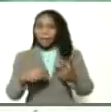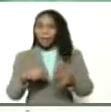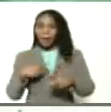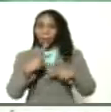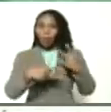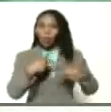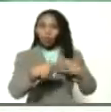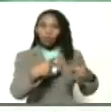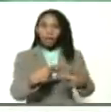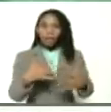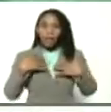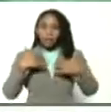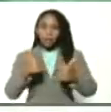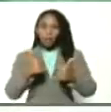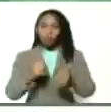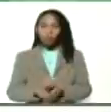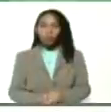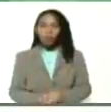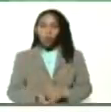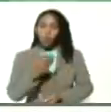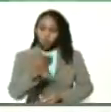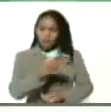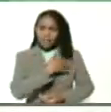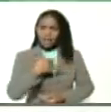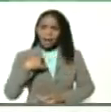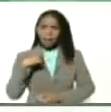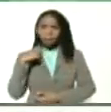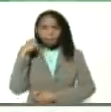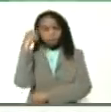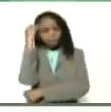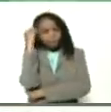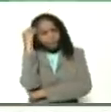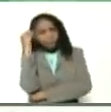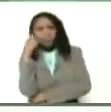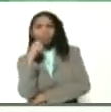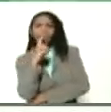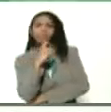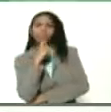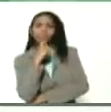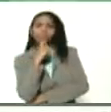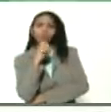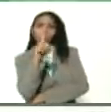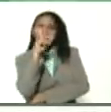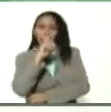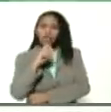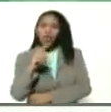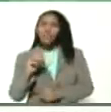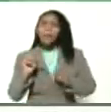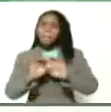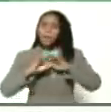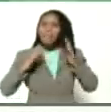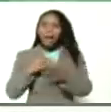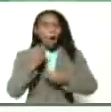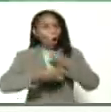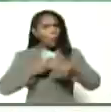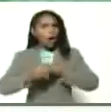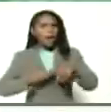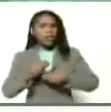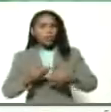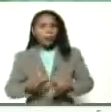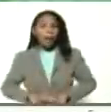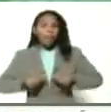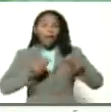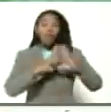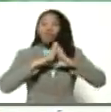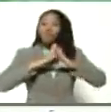de la salud ustedes se quieren preguntar en un año de pandemia cómo hemos hecho para garantizar